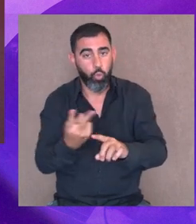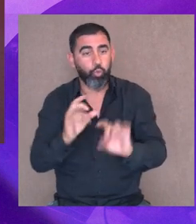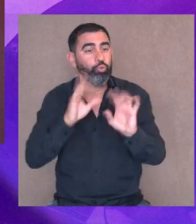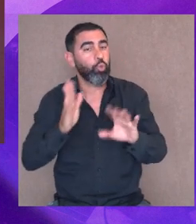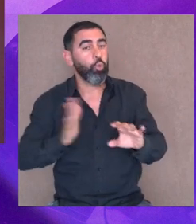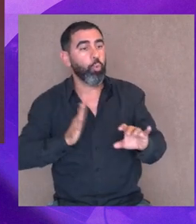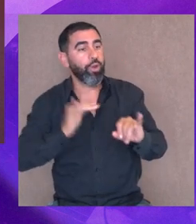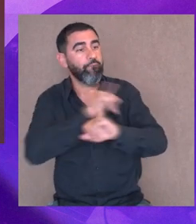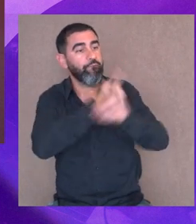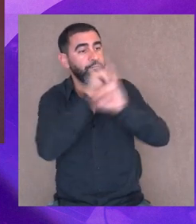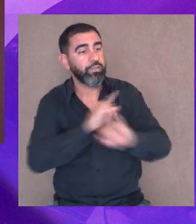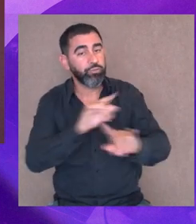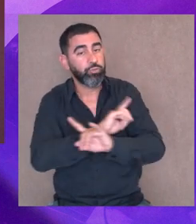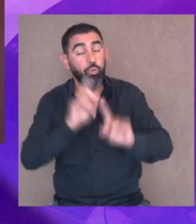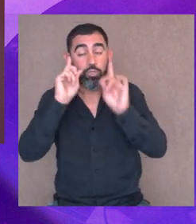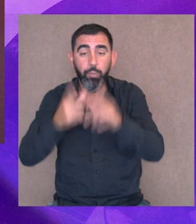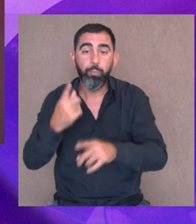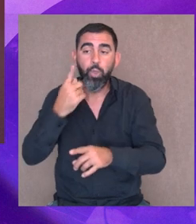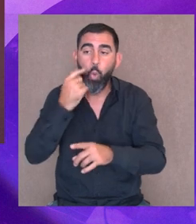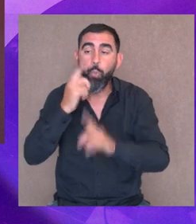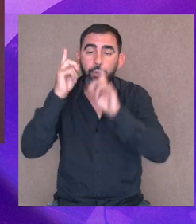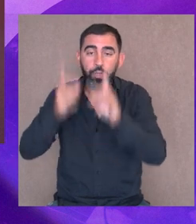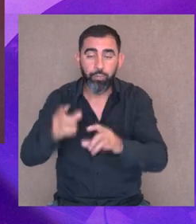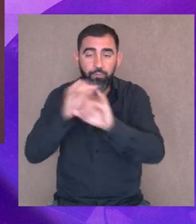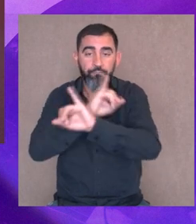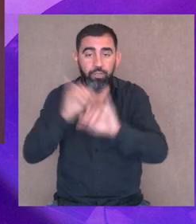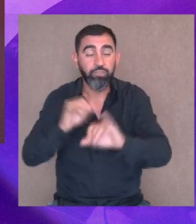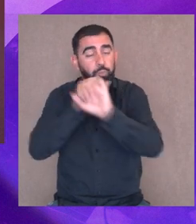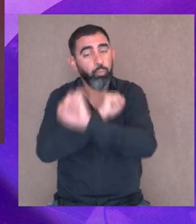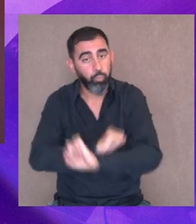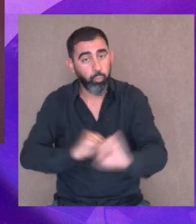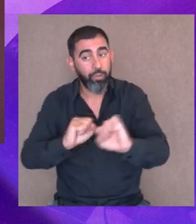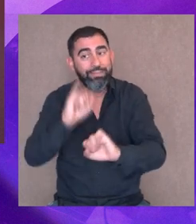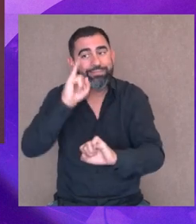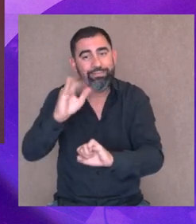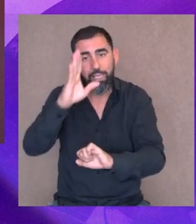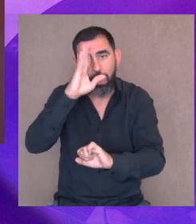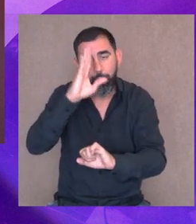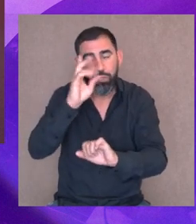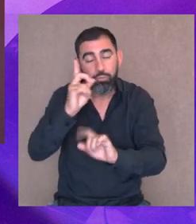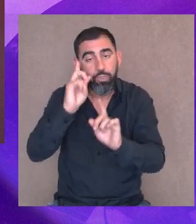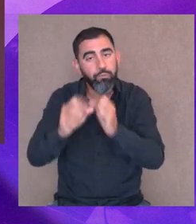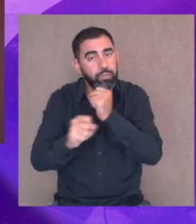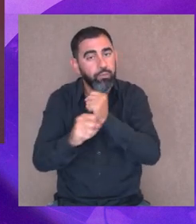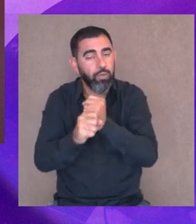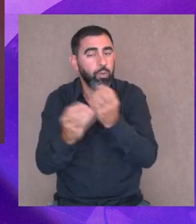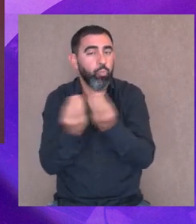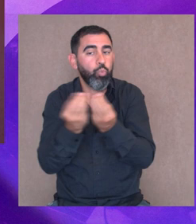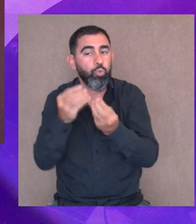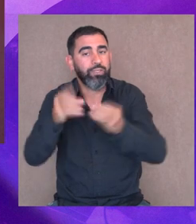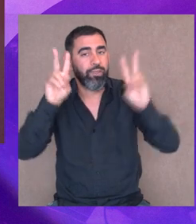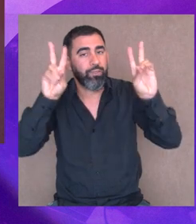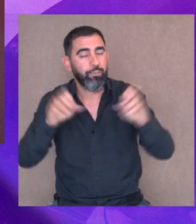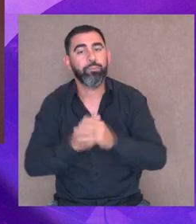No solo a las mujeres. Y eso me parece que es una cosa que ahí tenemos que tratar de trabajar mucho